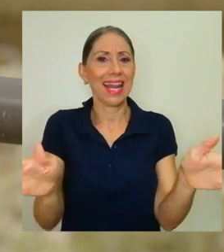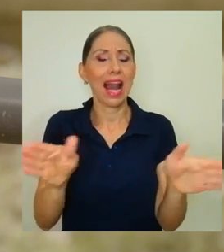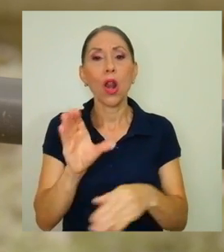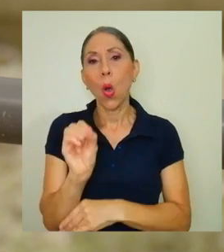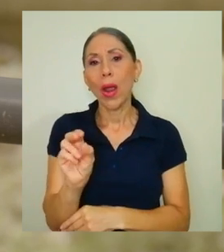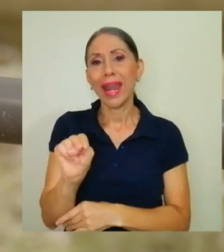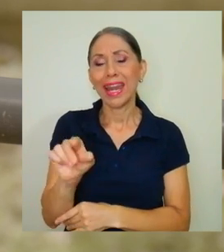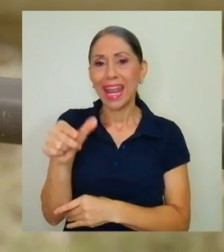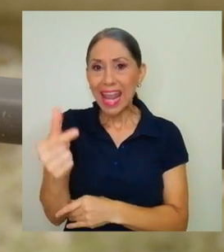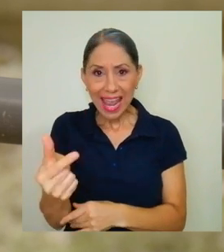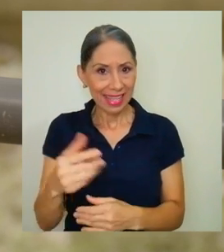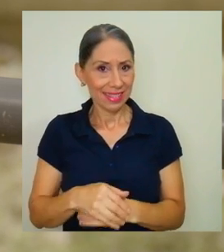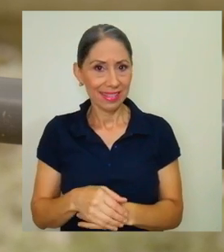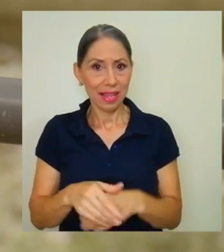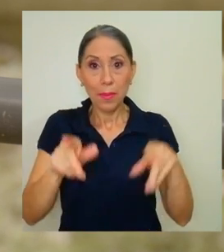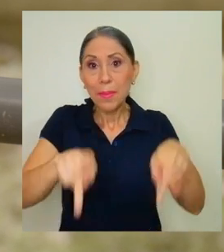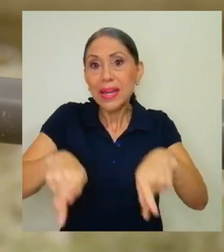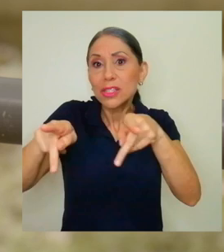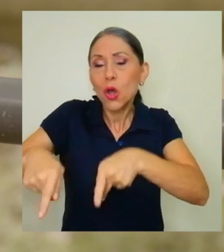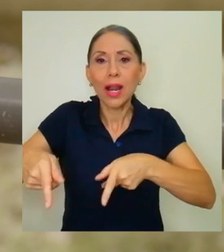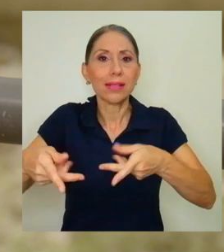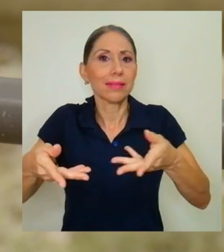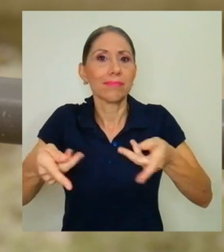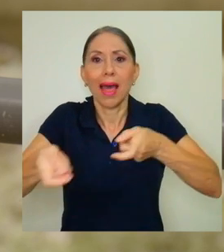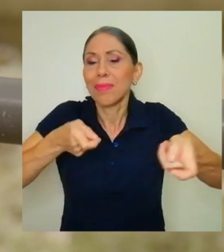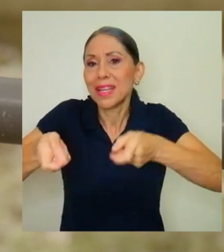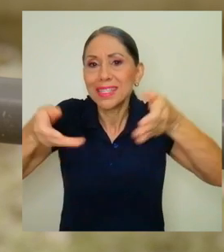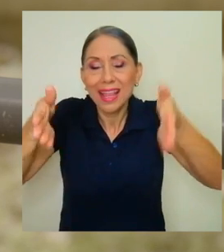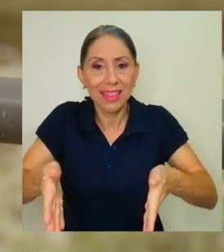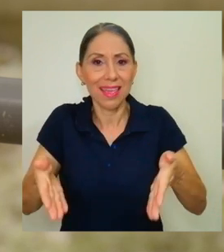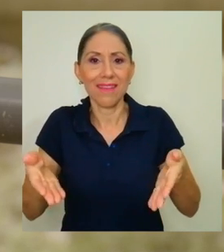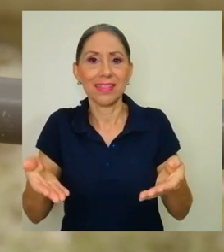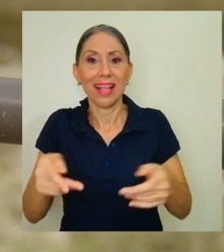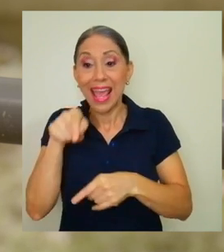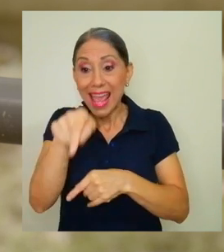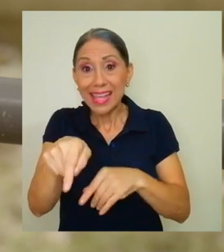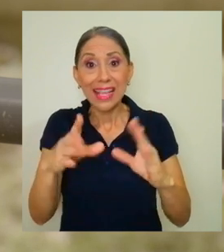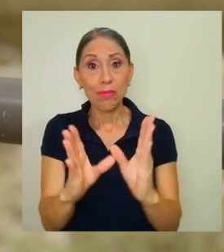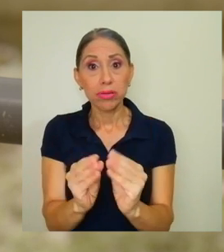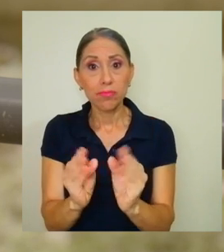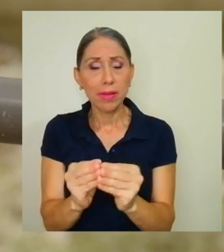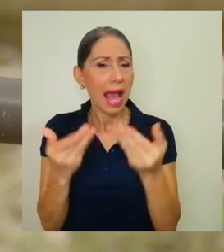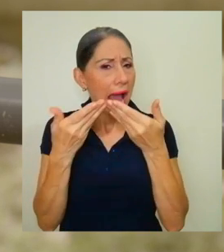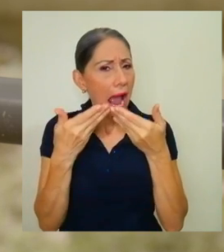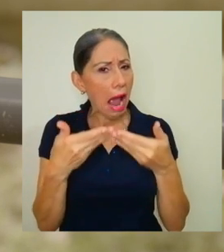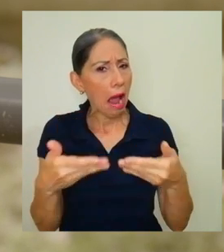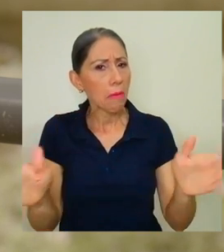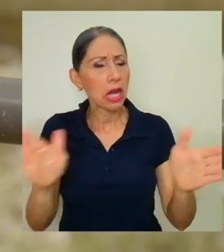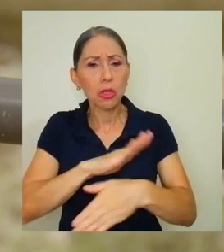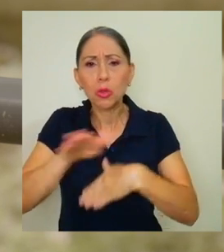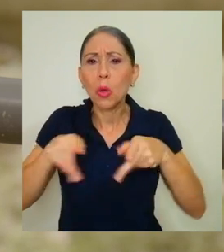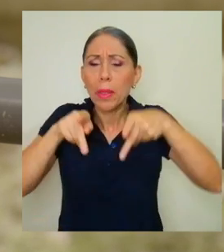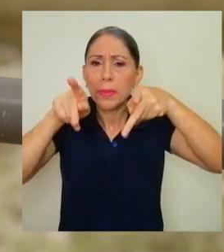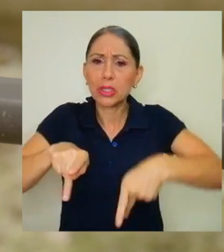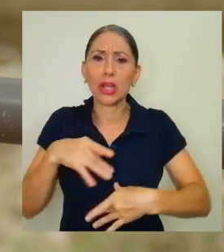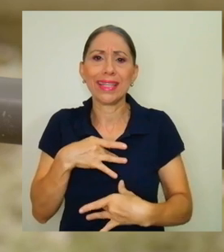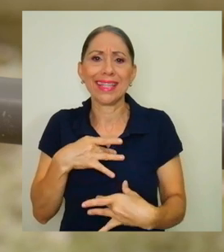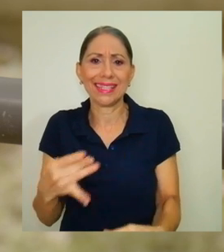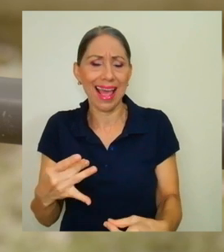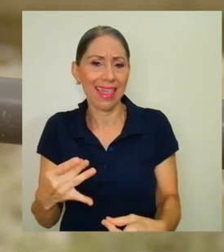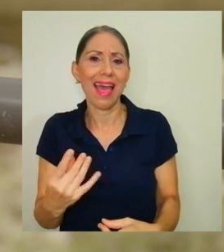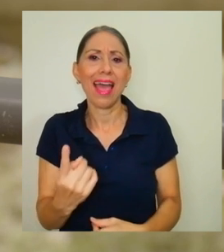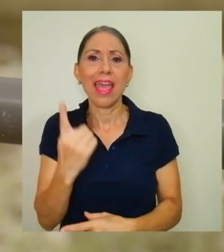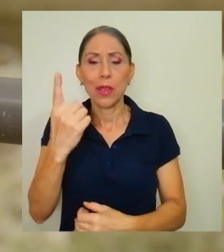ONGs, personas administrativas, es decir, es un espacio abierto para todo aquel que está interesado